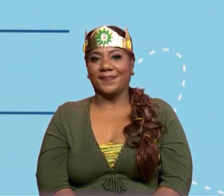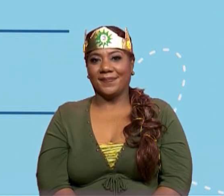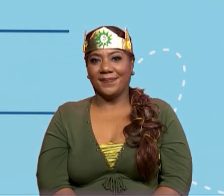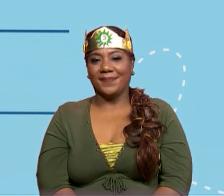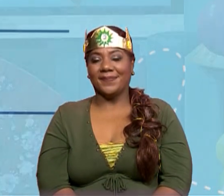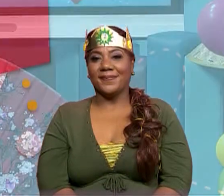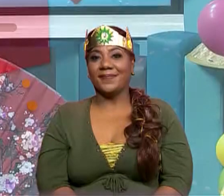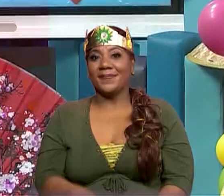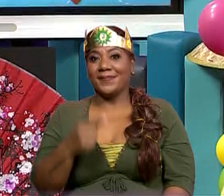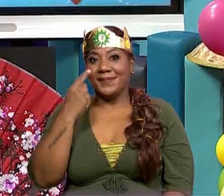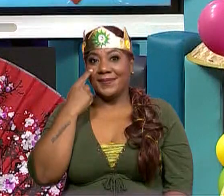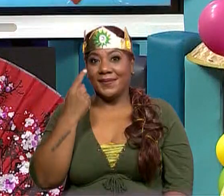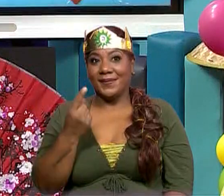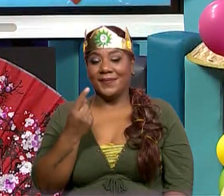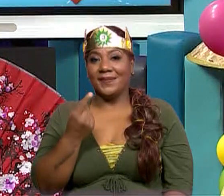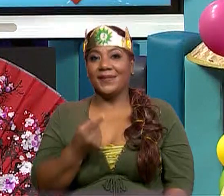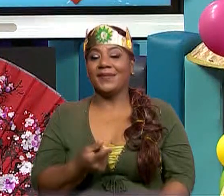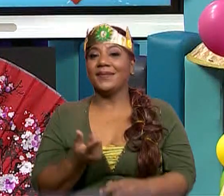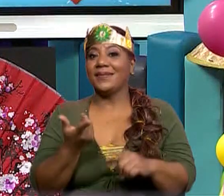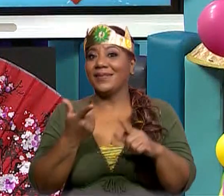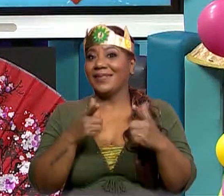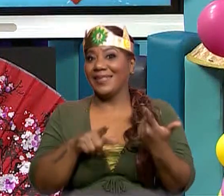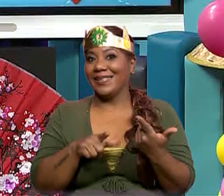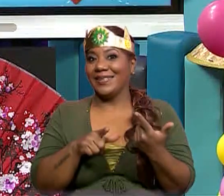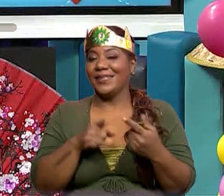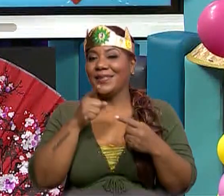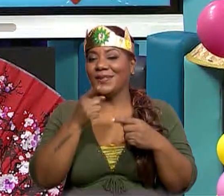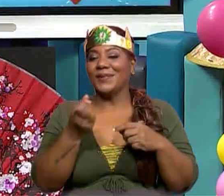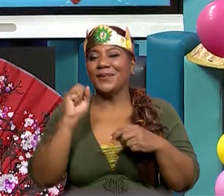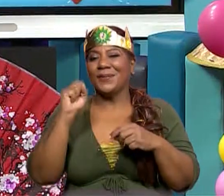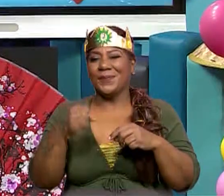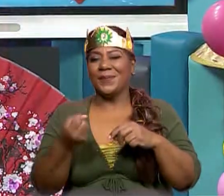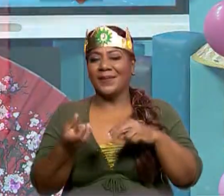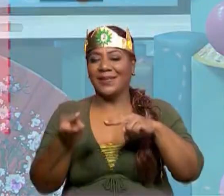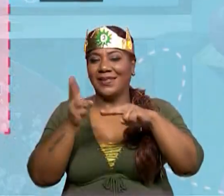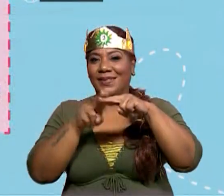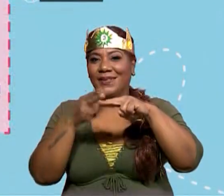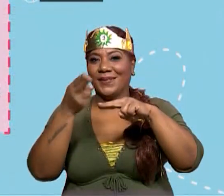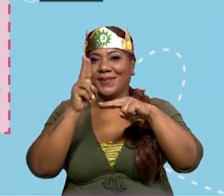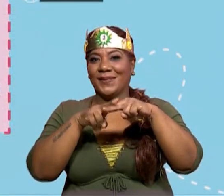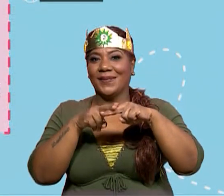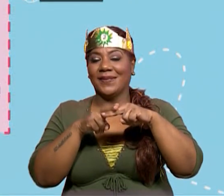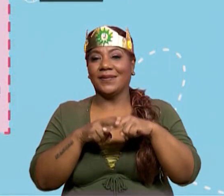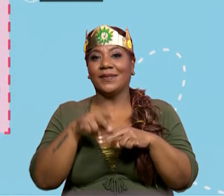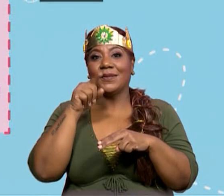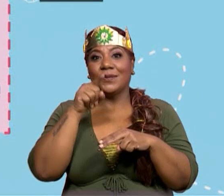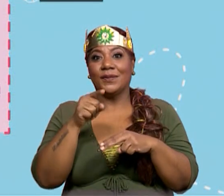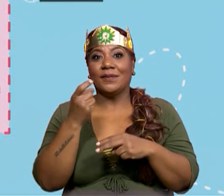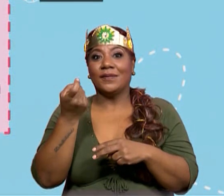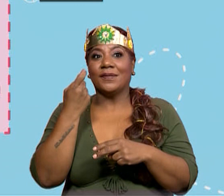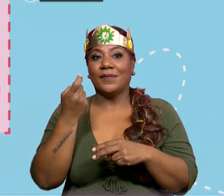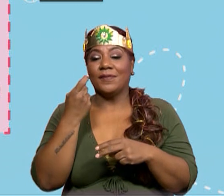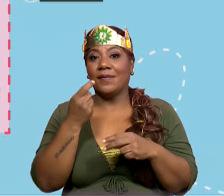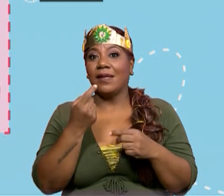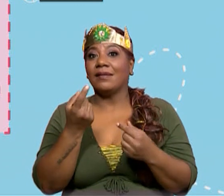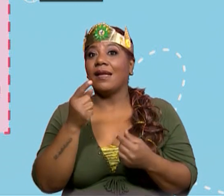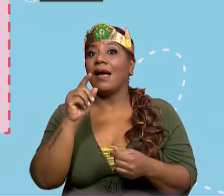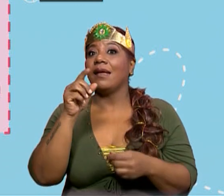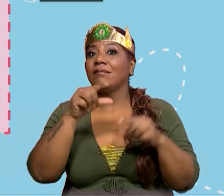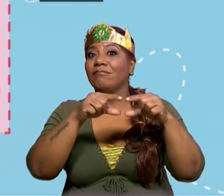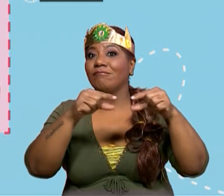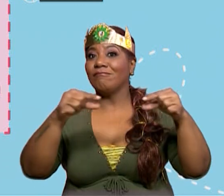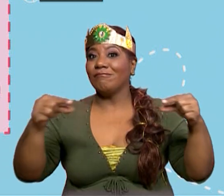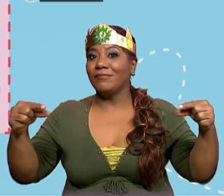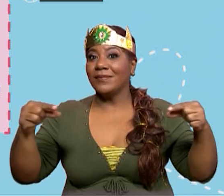Con eso, ustedes van a estar listos para resolver su reto extra que consiste en completar esta recta numérica.